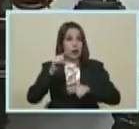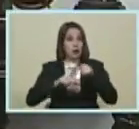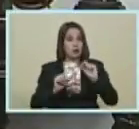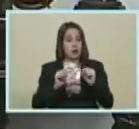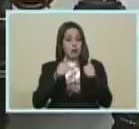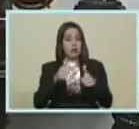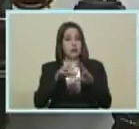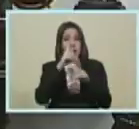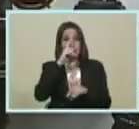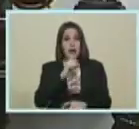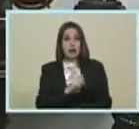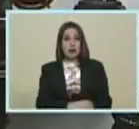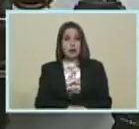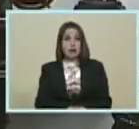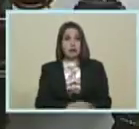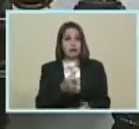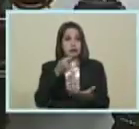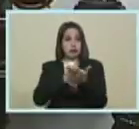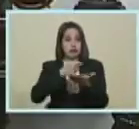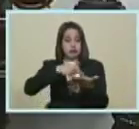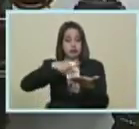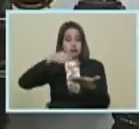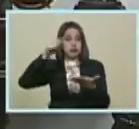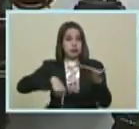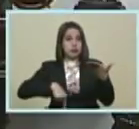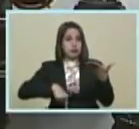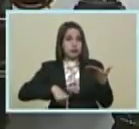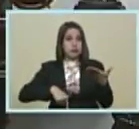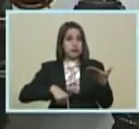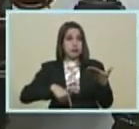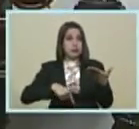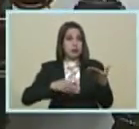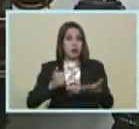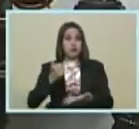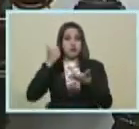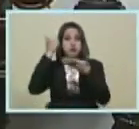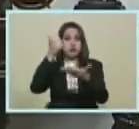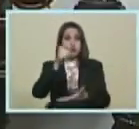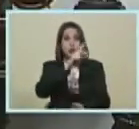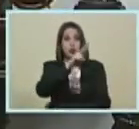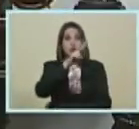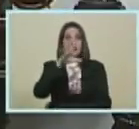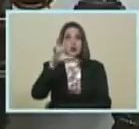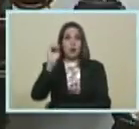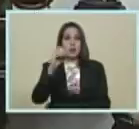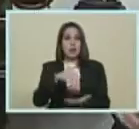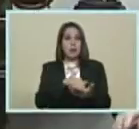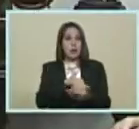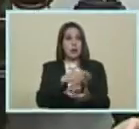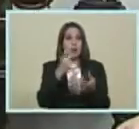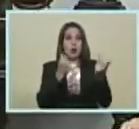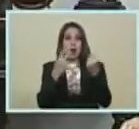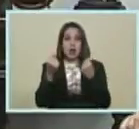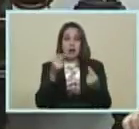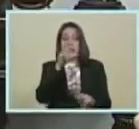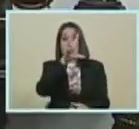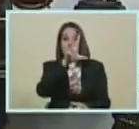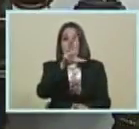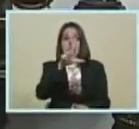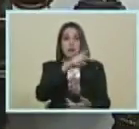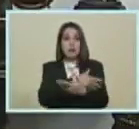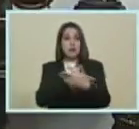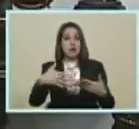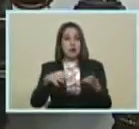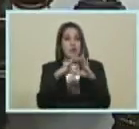Aquí voy a Aprobar Los recursos Para El bono Escolar De 250 mil Bolívares Para 3 millones De